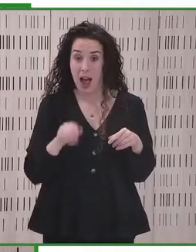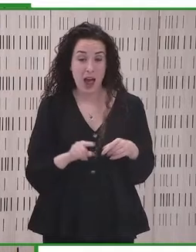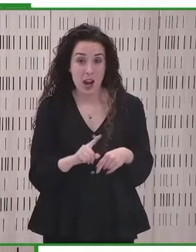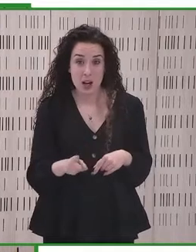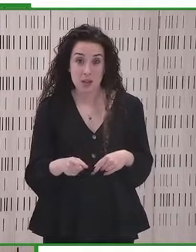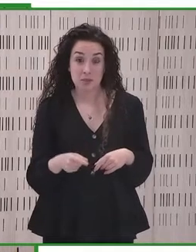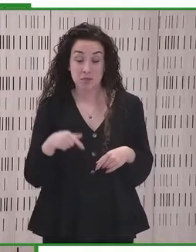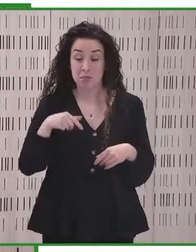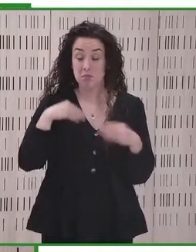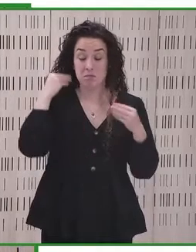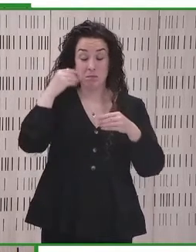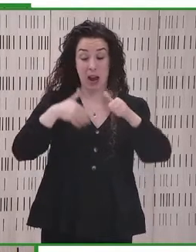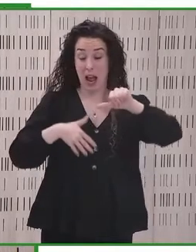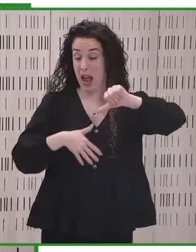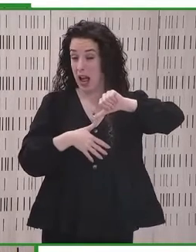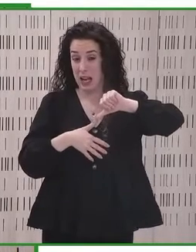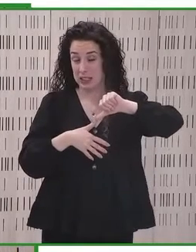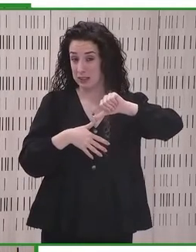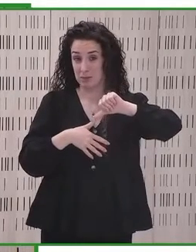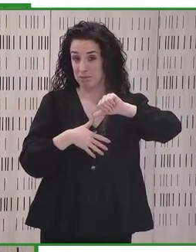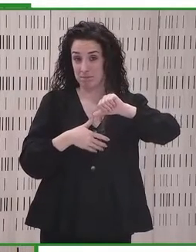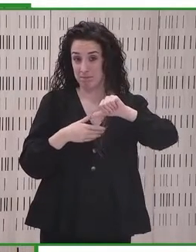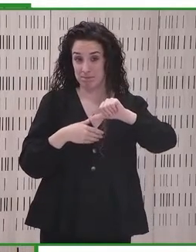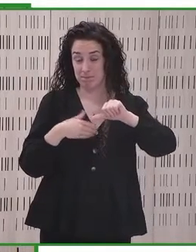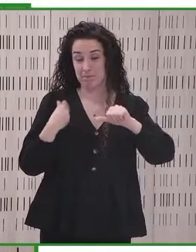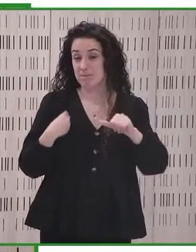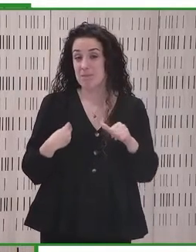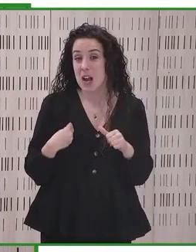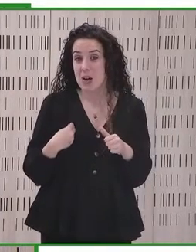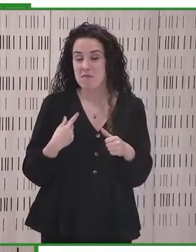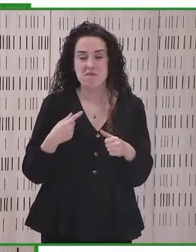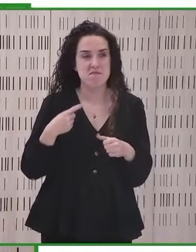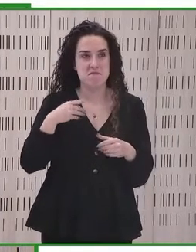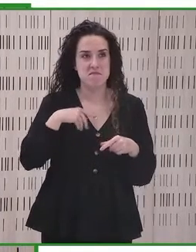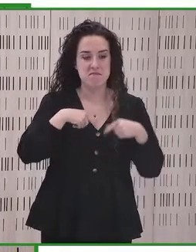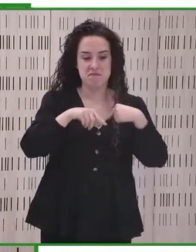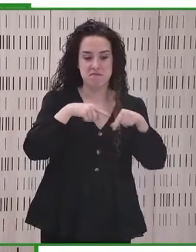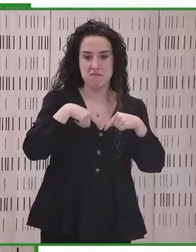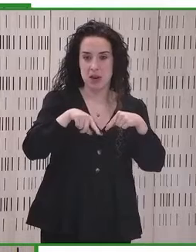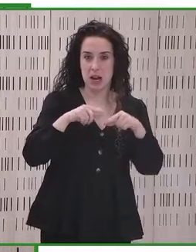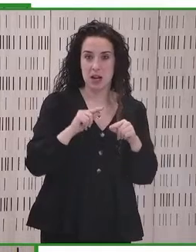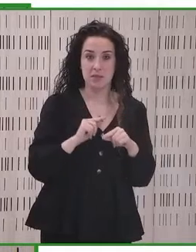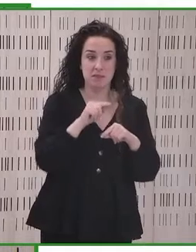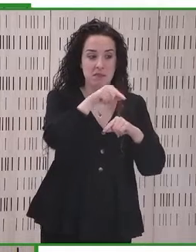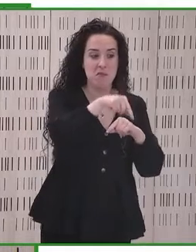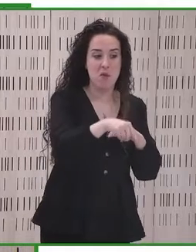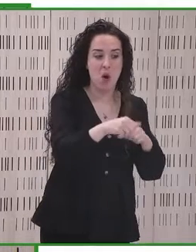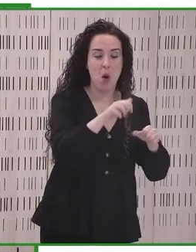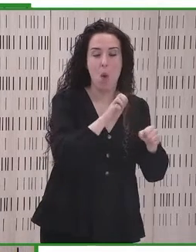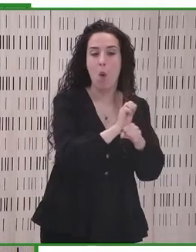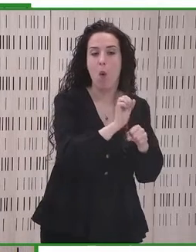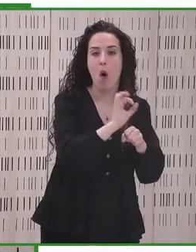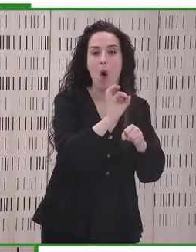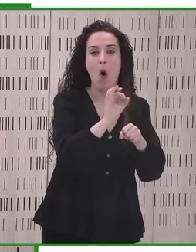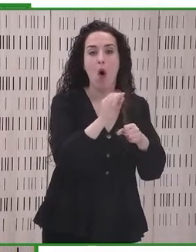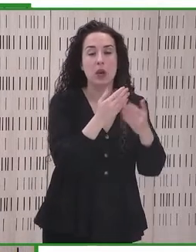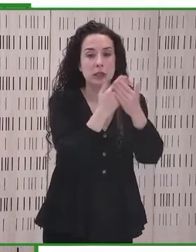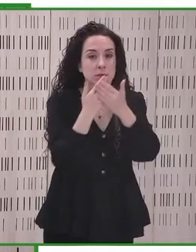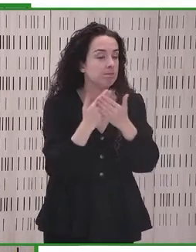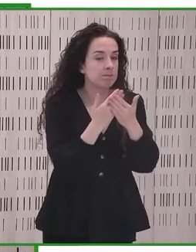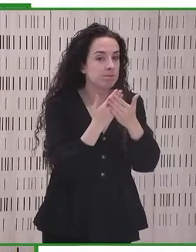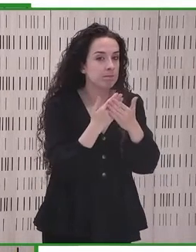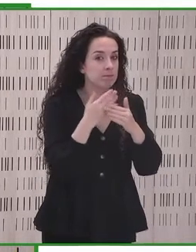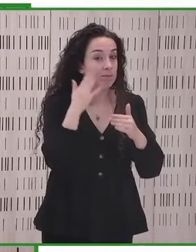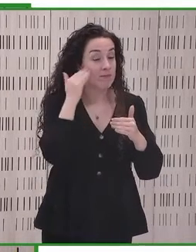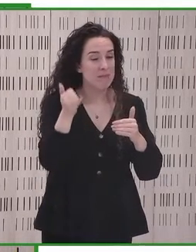imagino que sucede lo mismo en América Latina. Ni siquiera para trabajar o para estudiar debido a la falta de reconocimiento de su